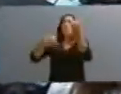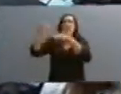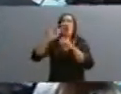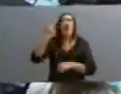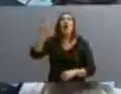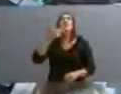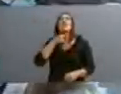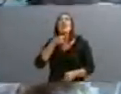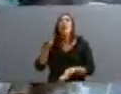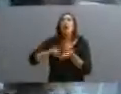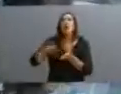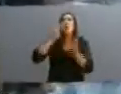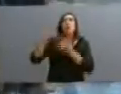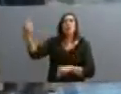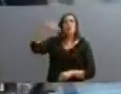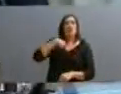nos quieren volver a endeudar.